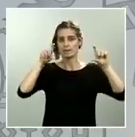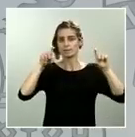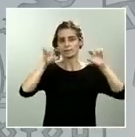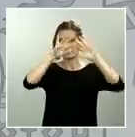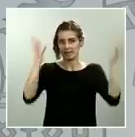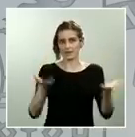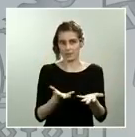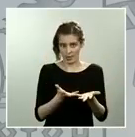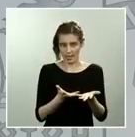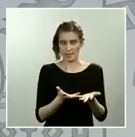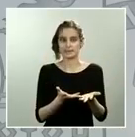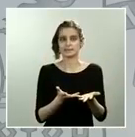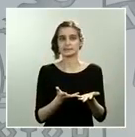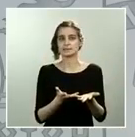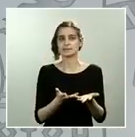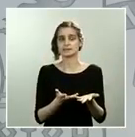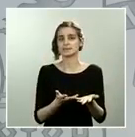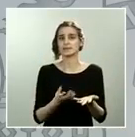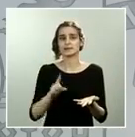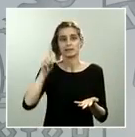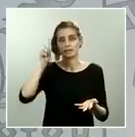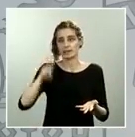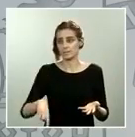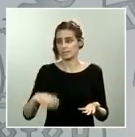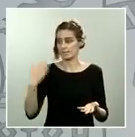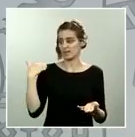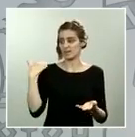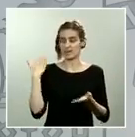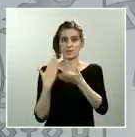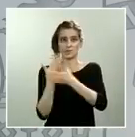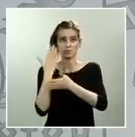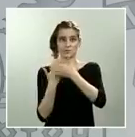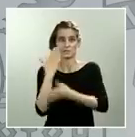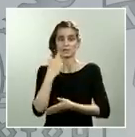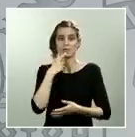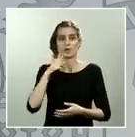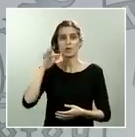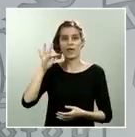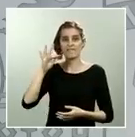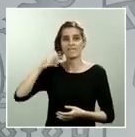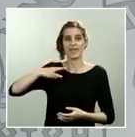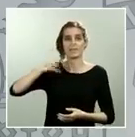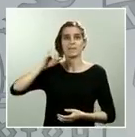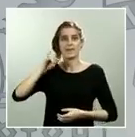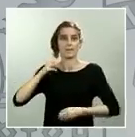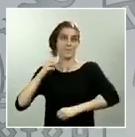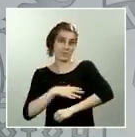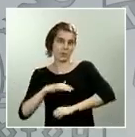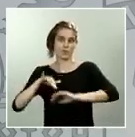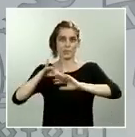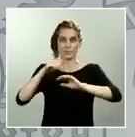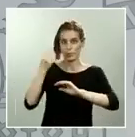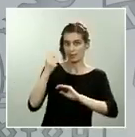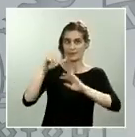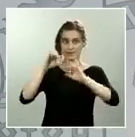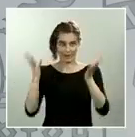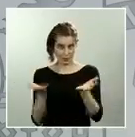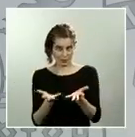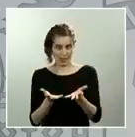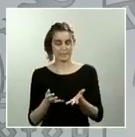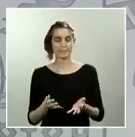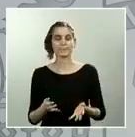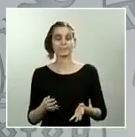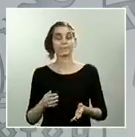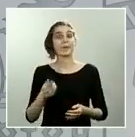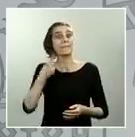planteó los pasados días por parte del Fondo Monetario Internacional. En este caso, el Banco de España da escenarios distintos